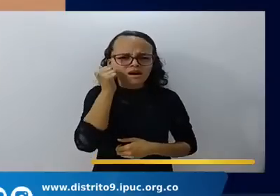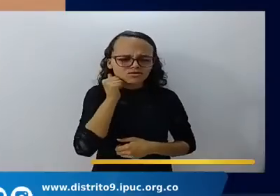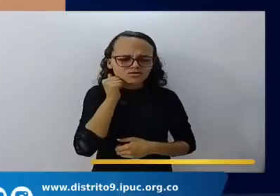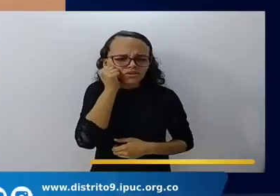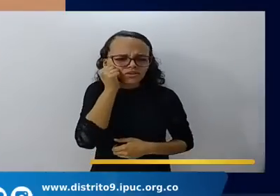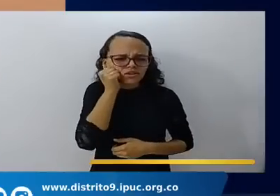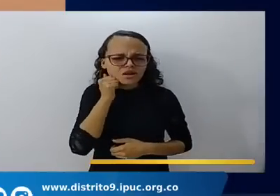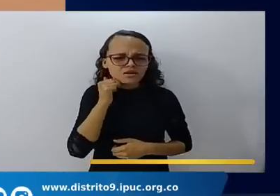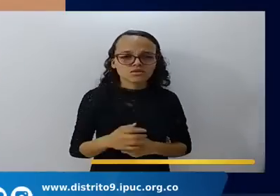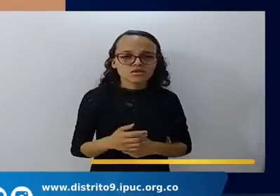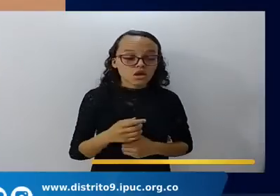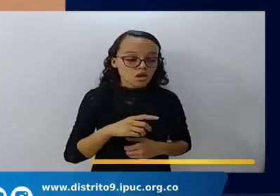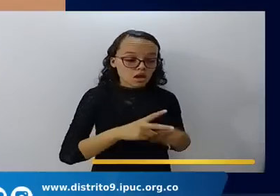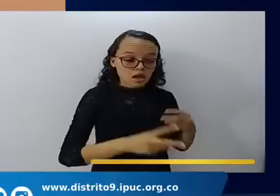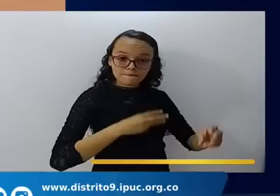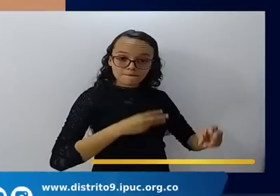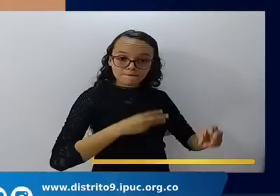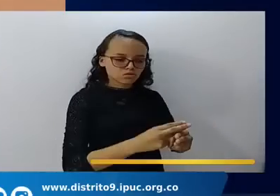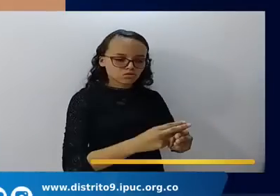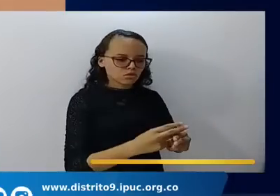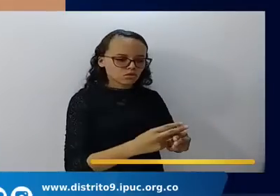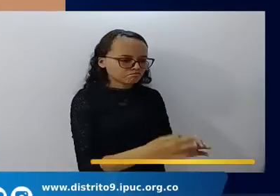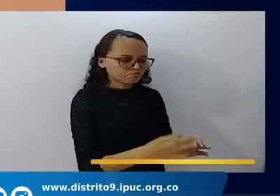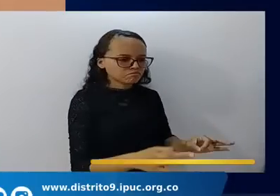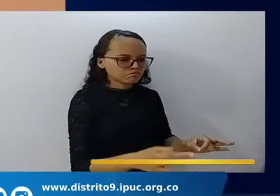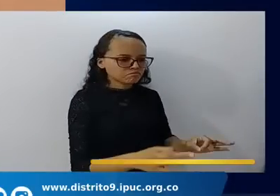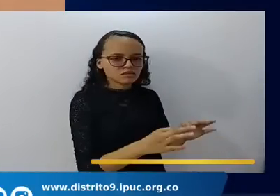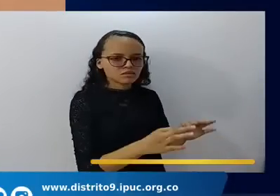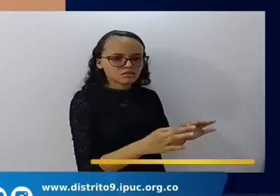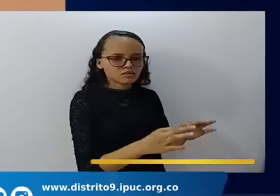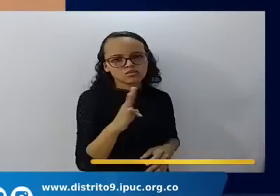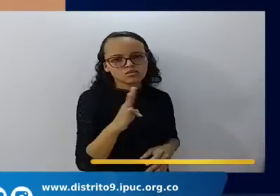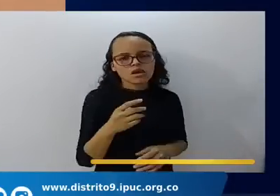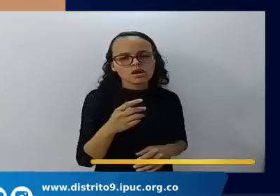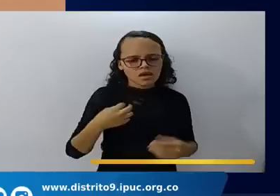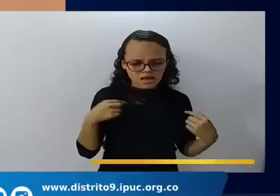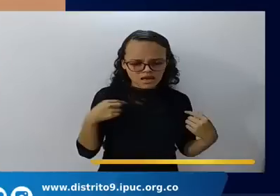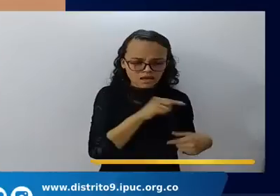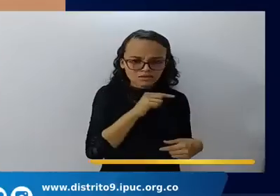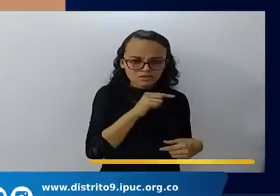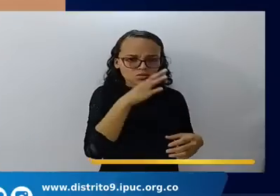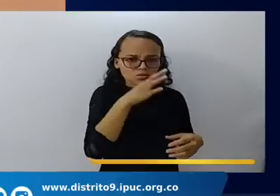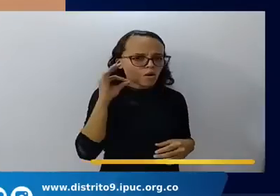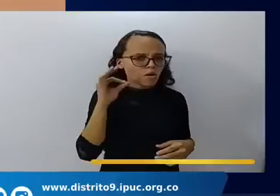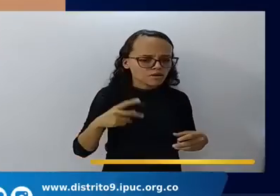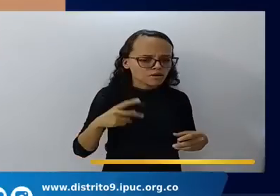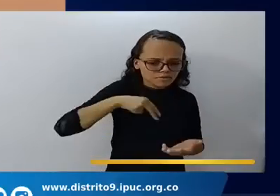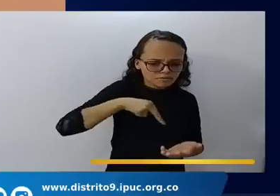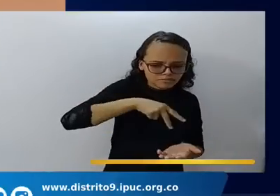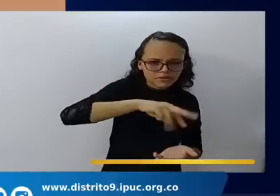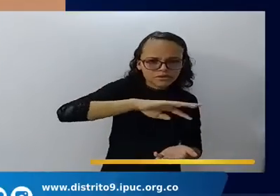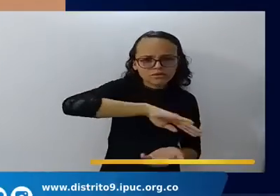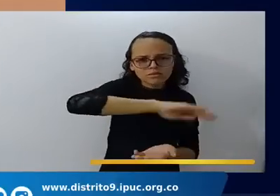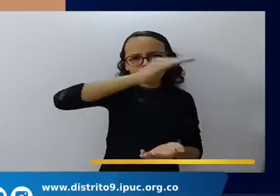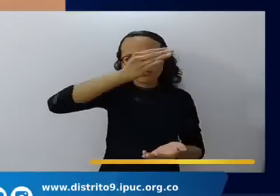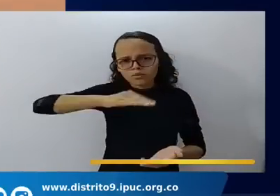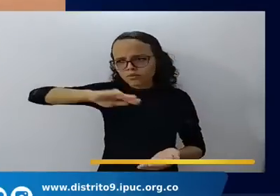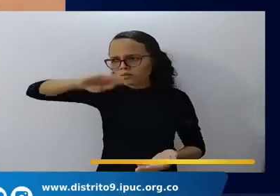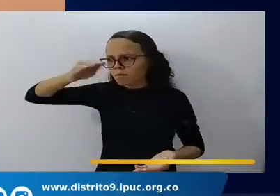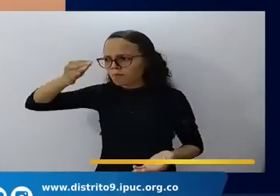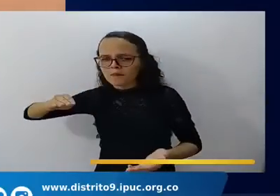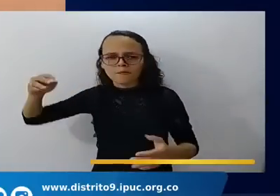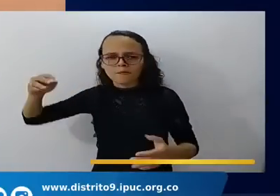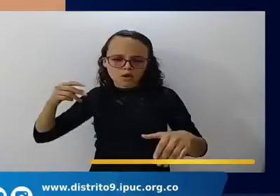el mundo no era digno errando por los desiertos por los montes por las cuevas y por las cavernas de la tierra usted va a Roma